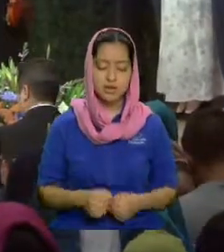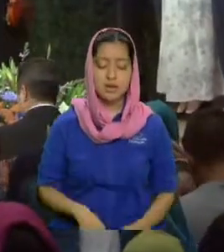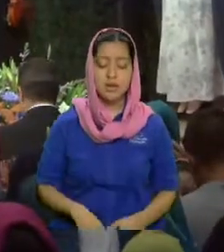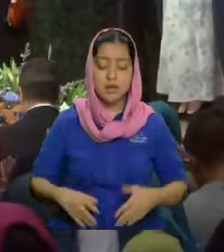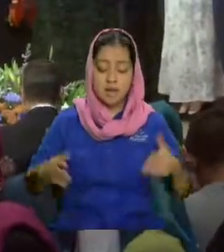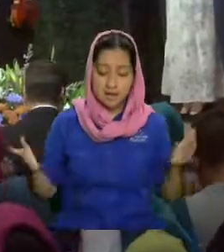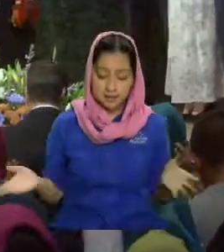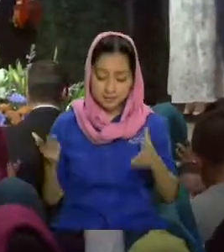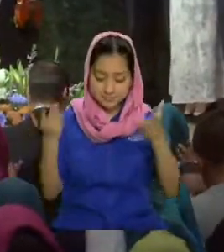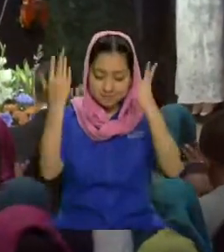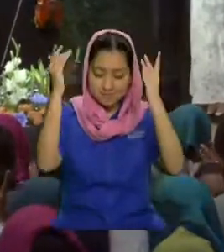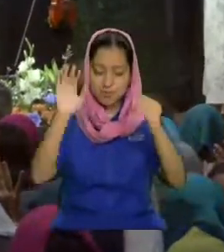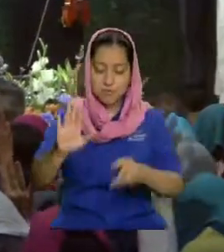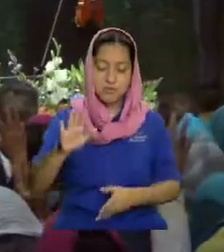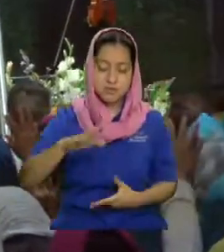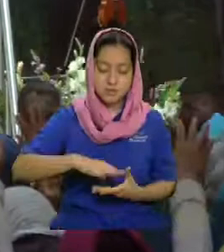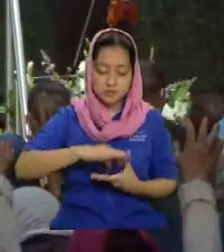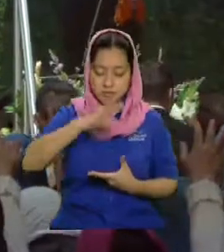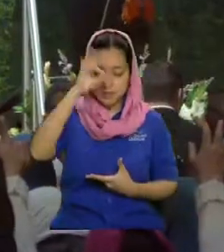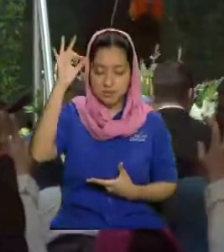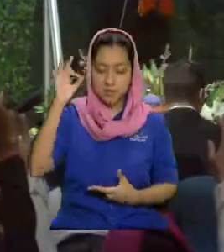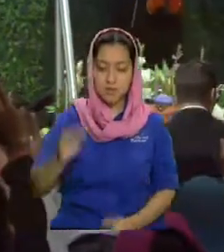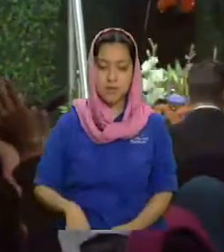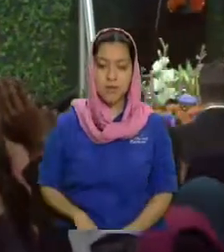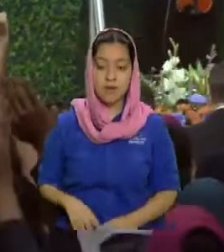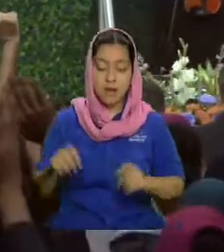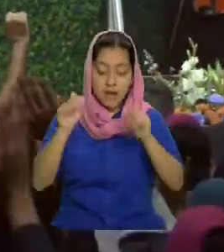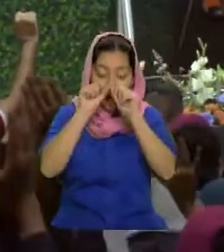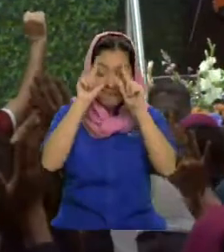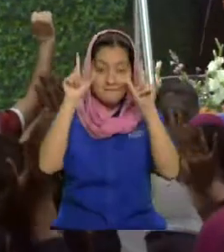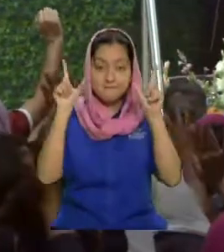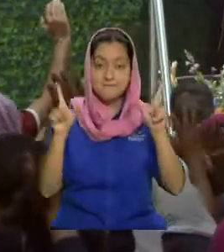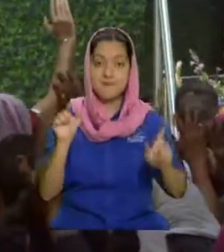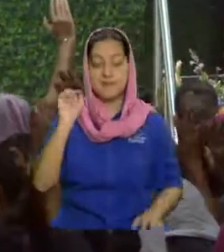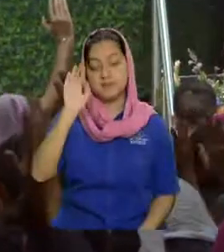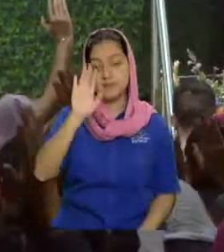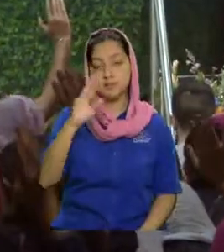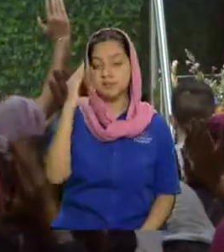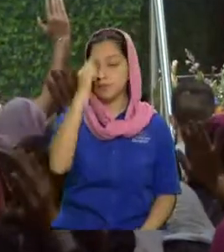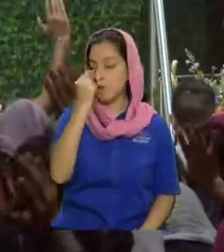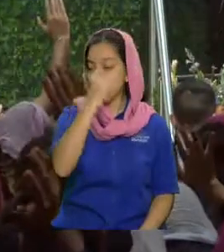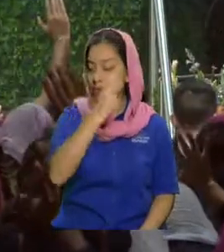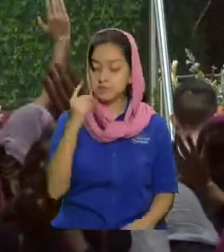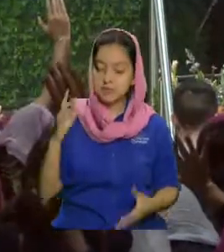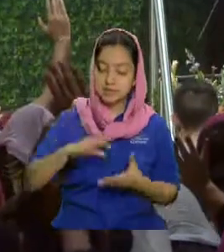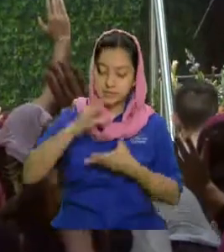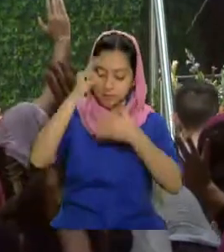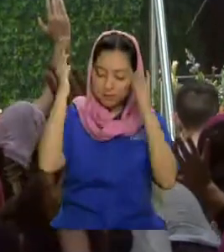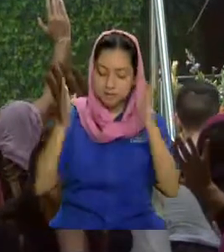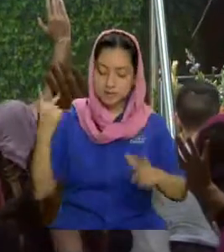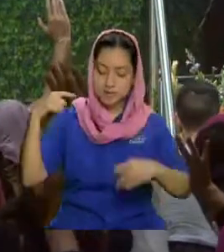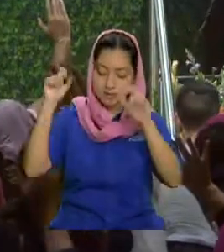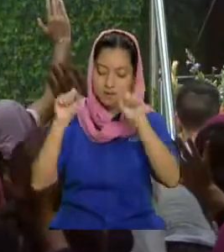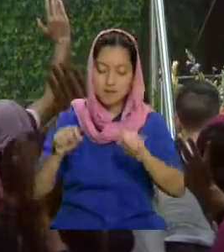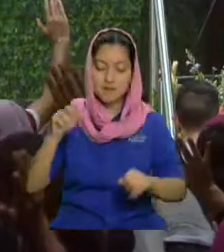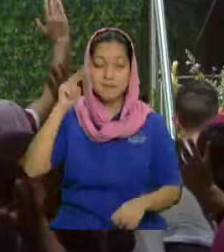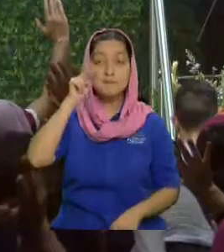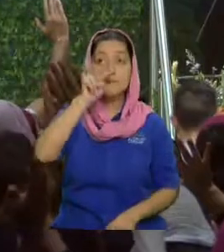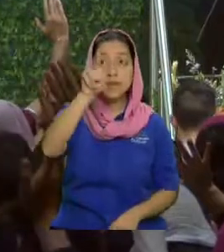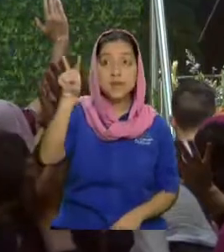vivifica su espíritu abre sus ojos espirituales para que puedan ver el reino invisible señor